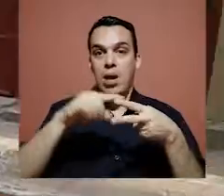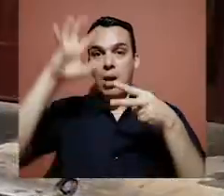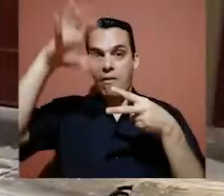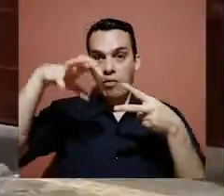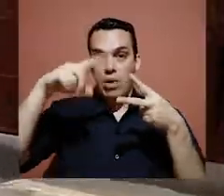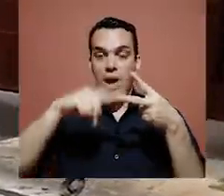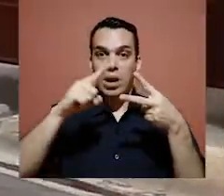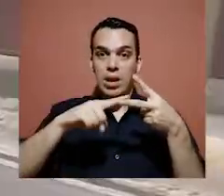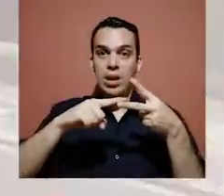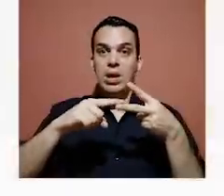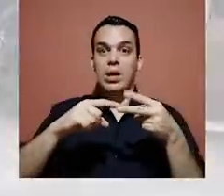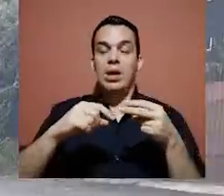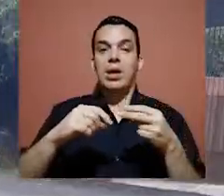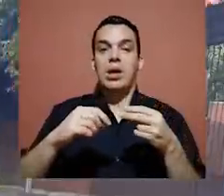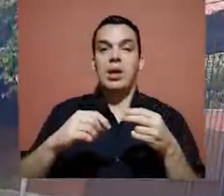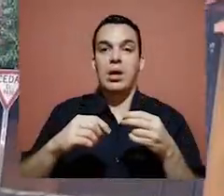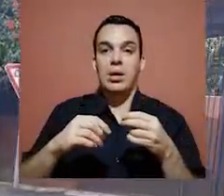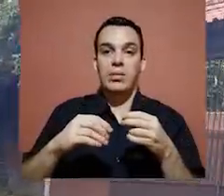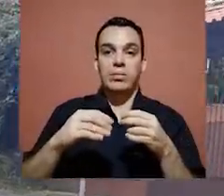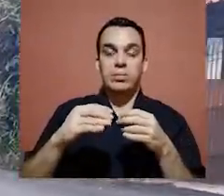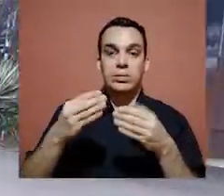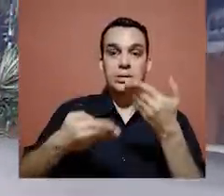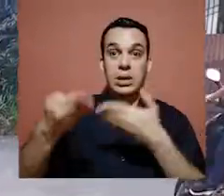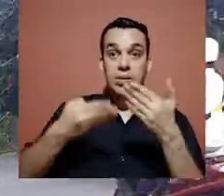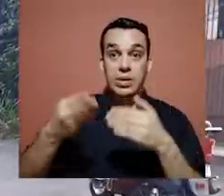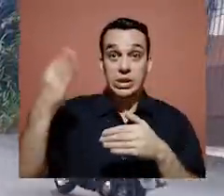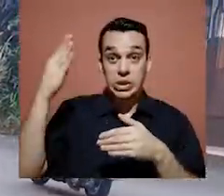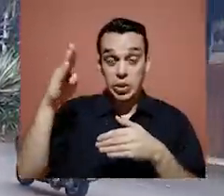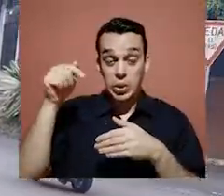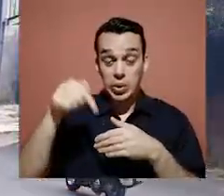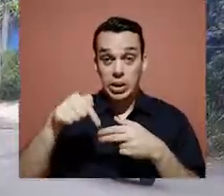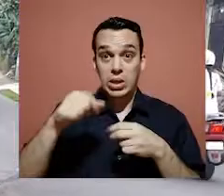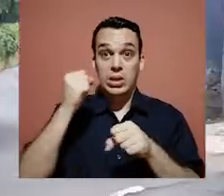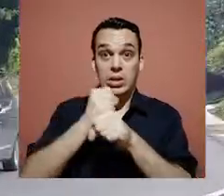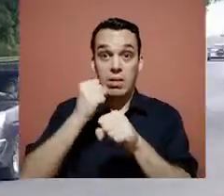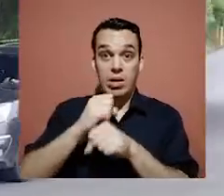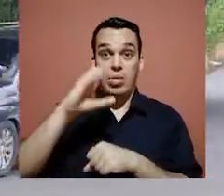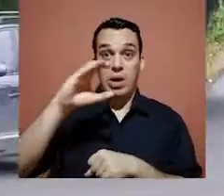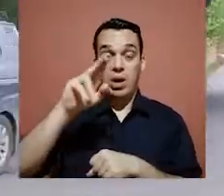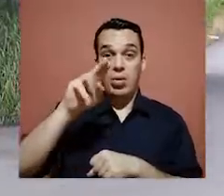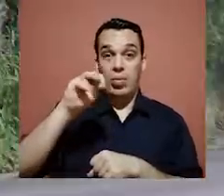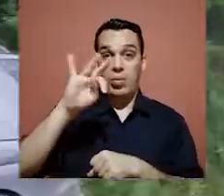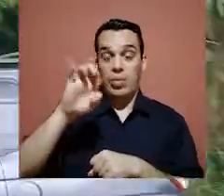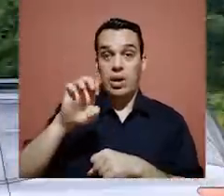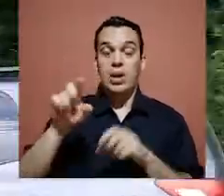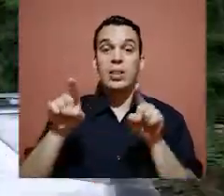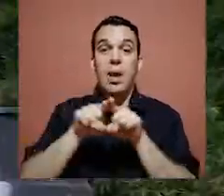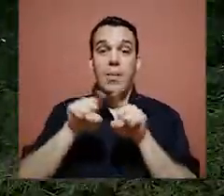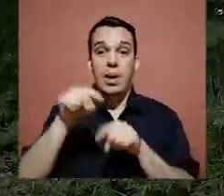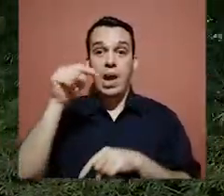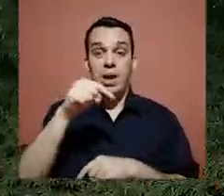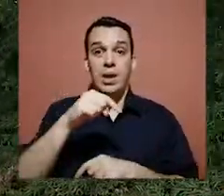Igual estamos acá en la cumbre. ¿Qué tal? ¿Qué tal? Estamos en calle La Cuesta. Estamos trabajando para mejorar esta